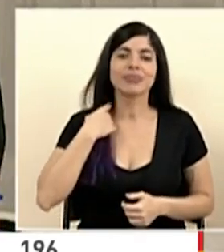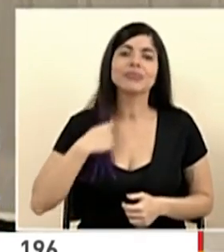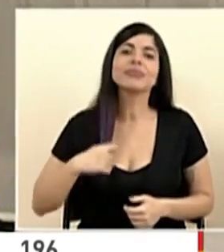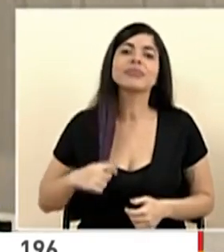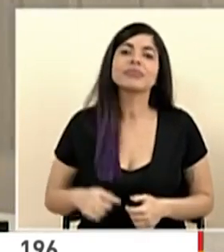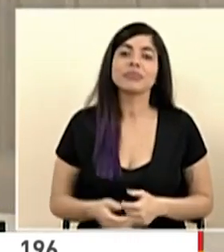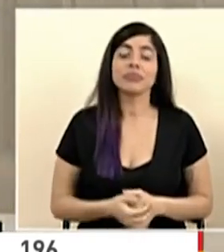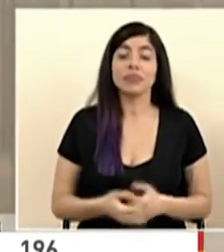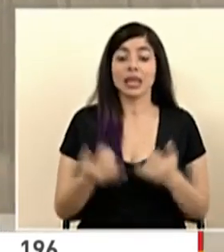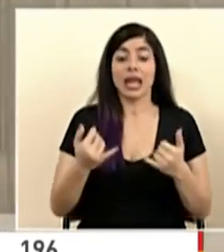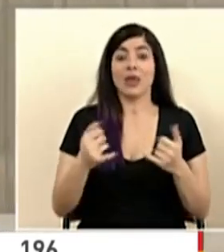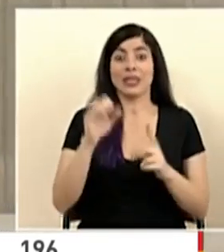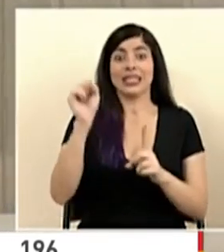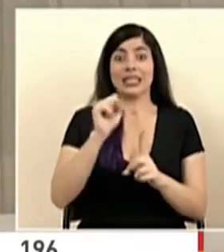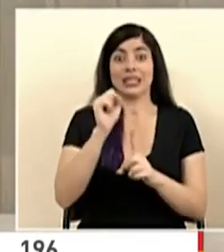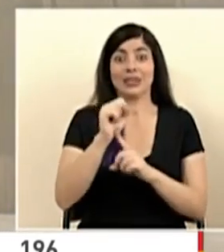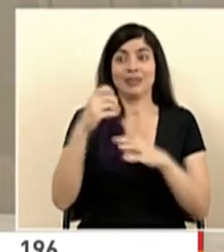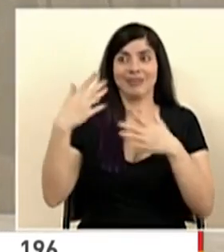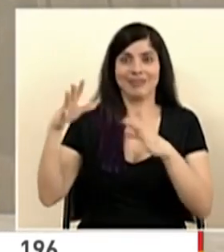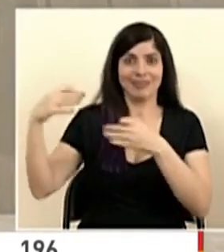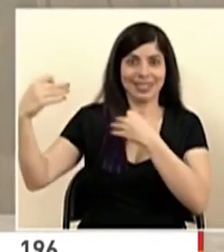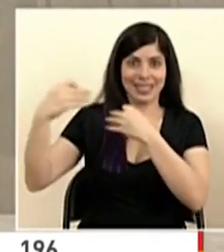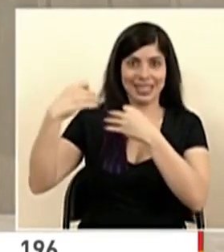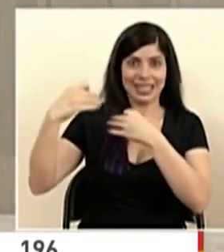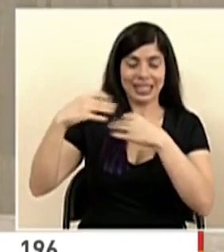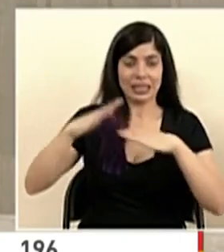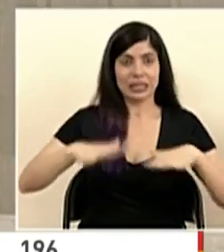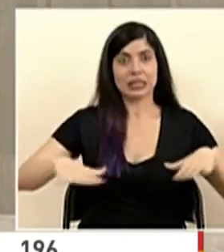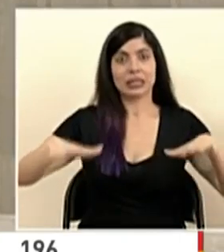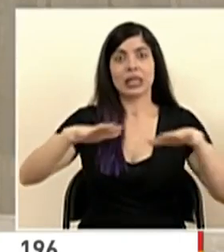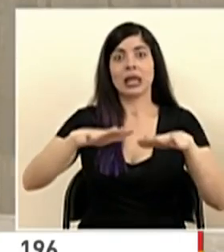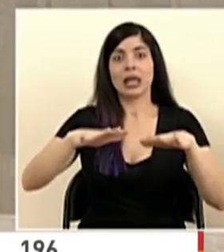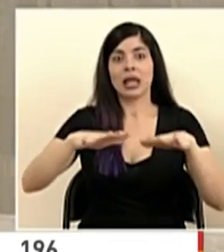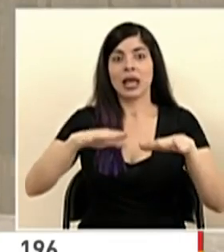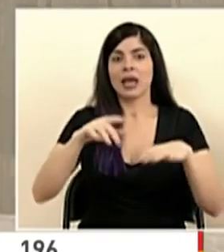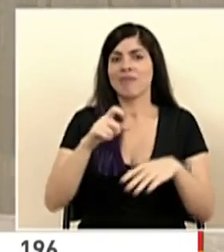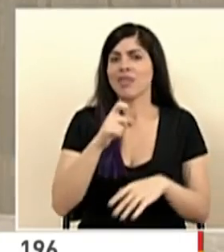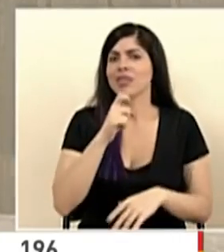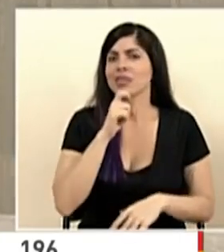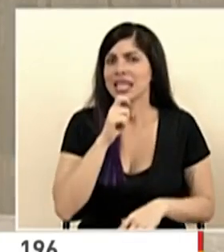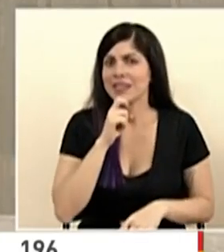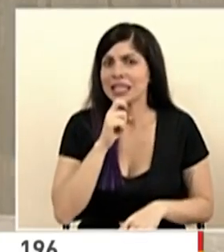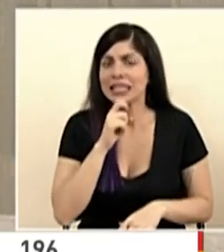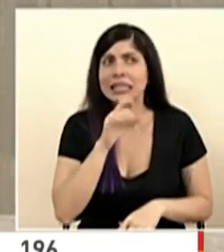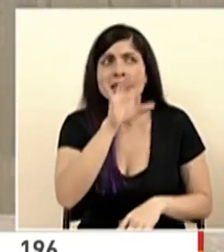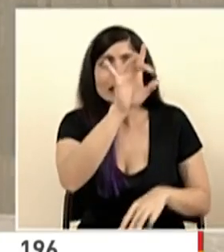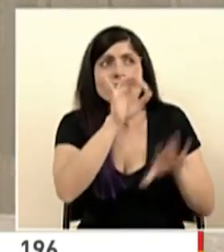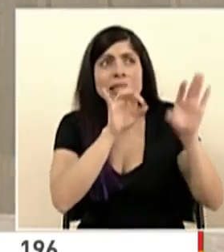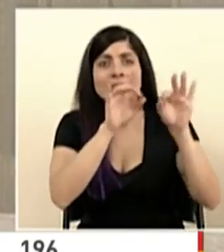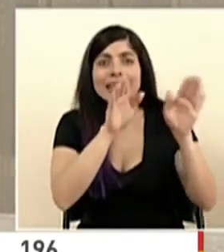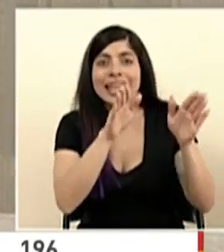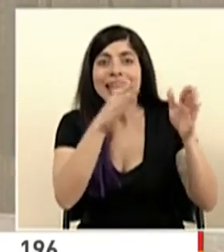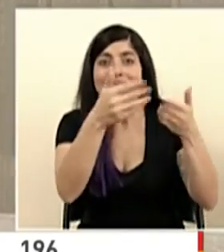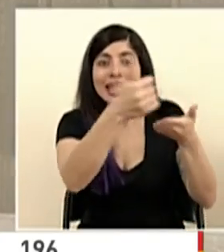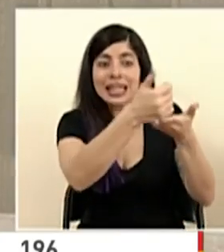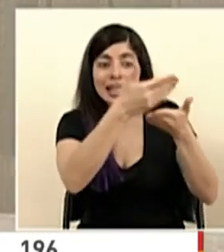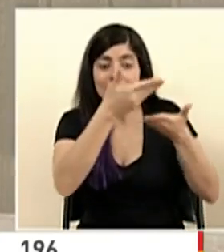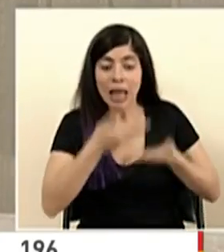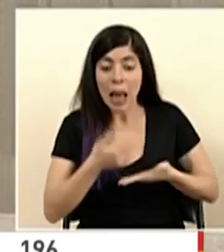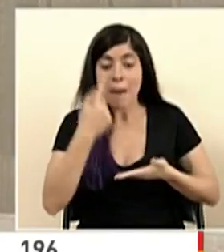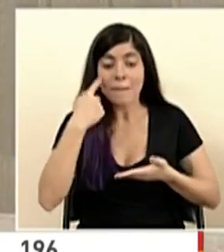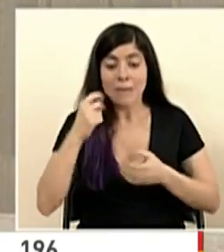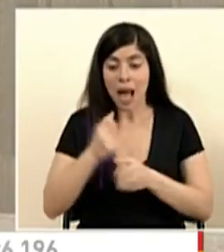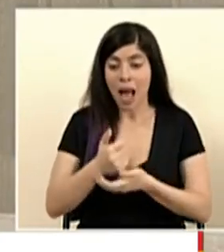panorama que nos han narrado en el cual podría o es difícil conseguir los kits para el diagnóstico,